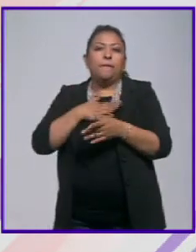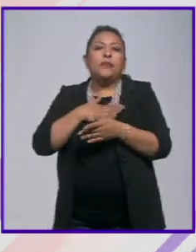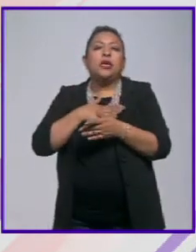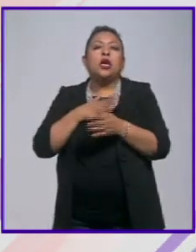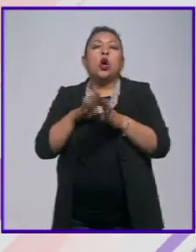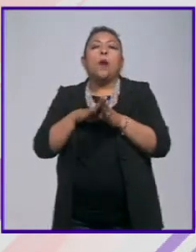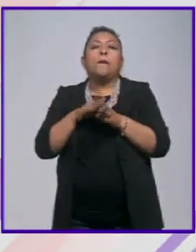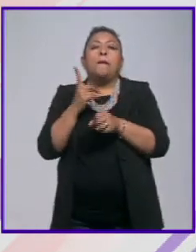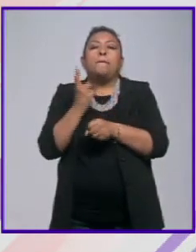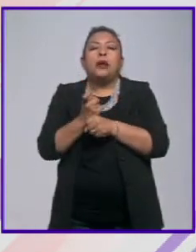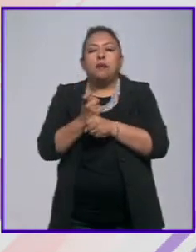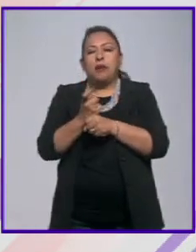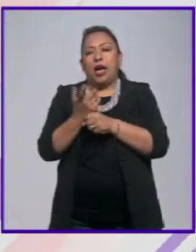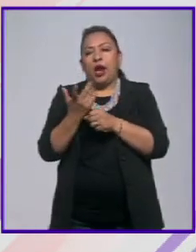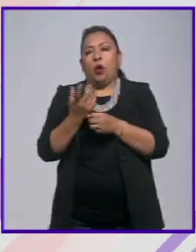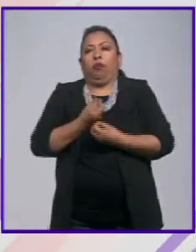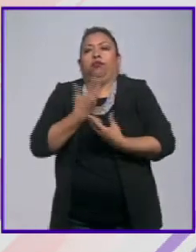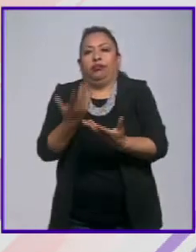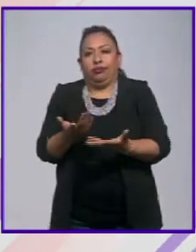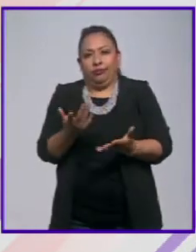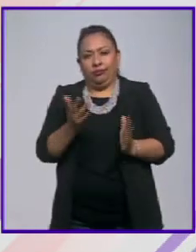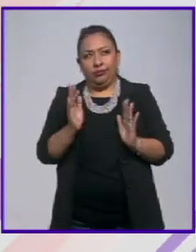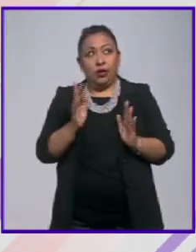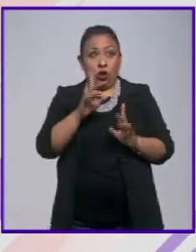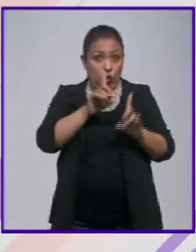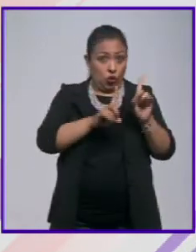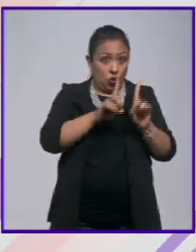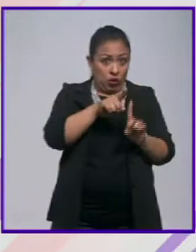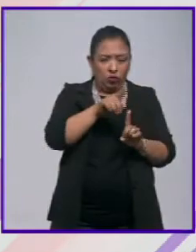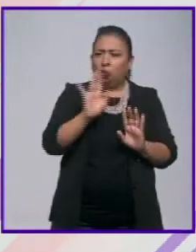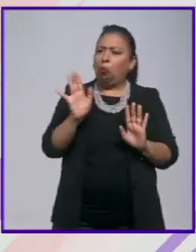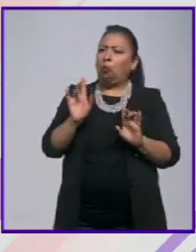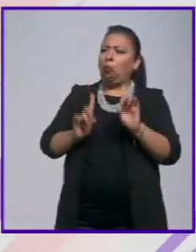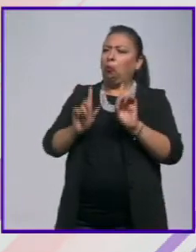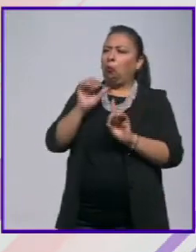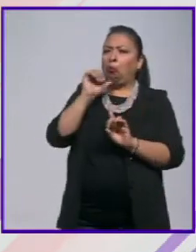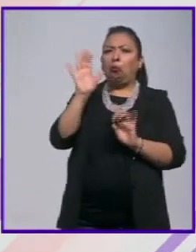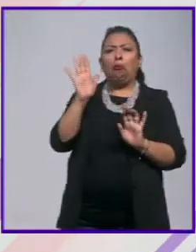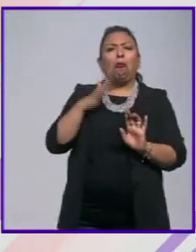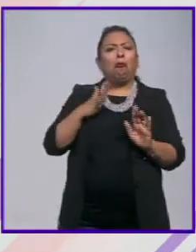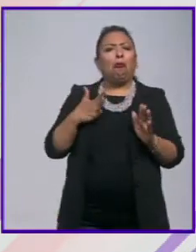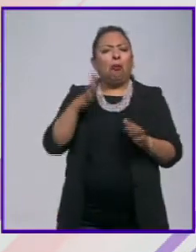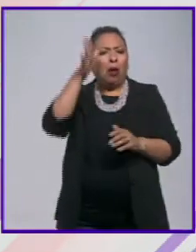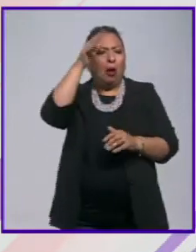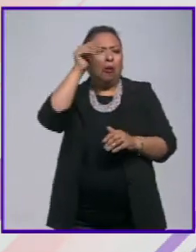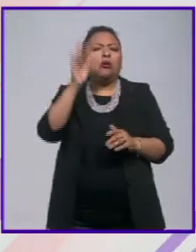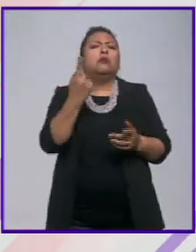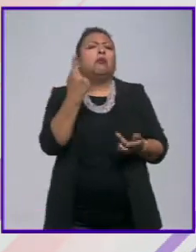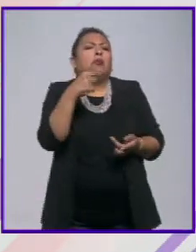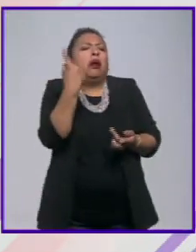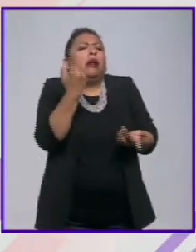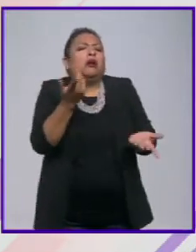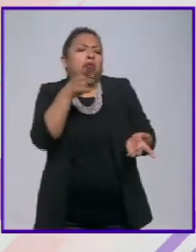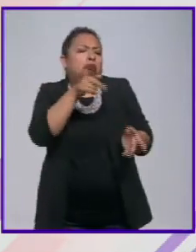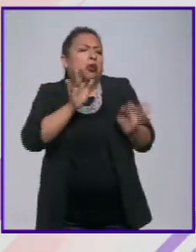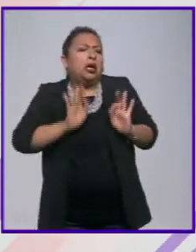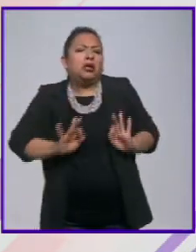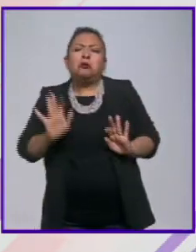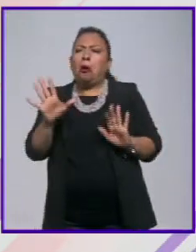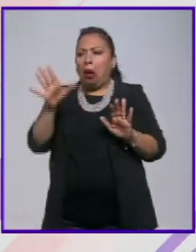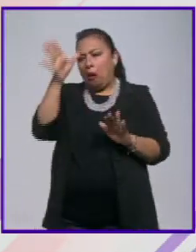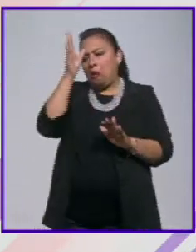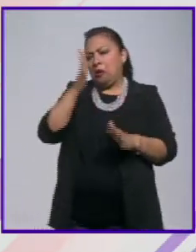primarios y primitivos ¿tienes dudas sobre ellos? no, no tengo dudas entonces estoy conforme todo tranquilo estoy